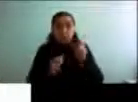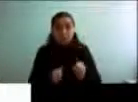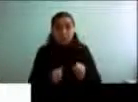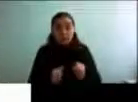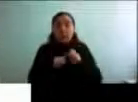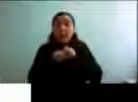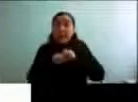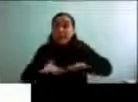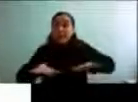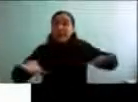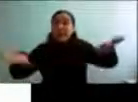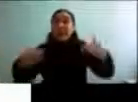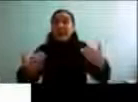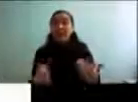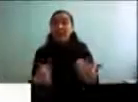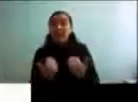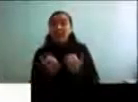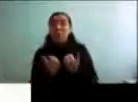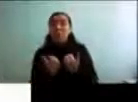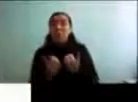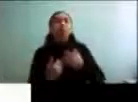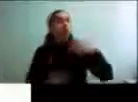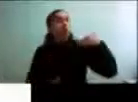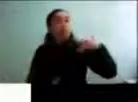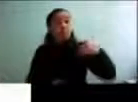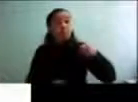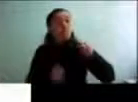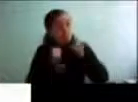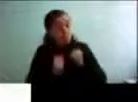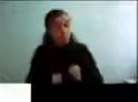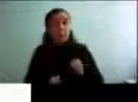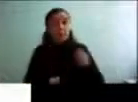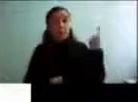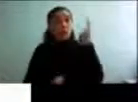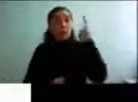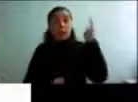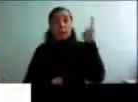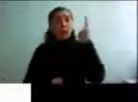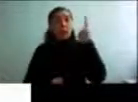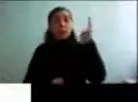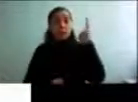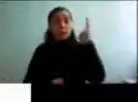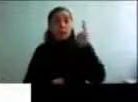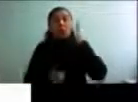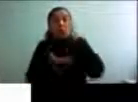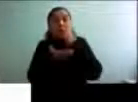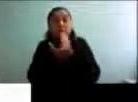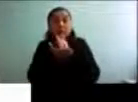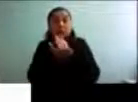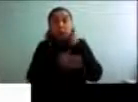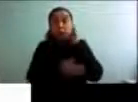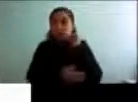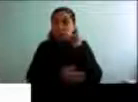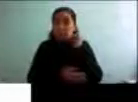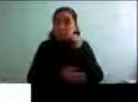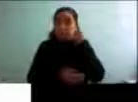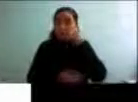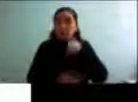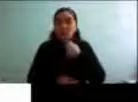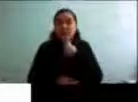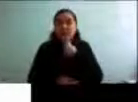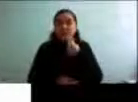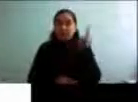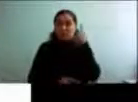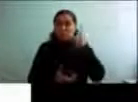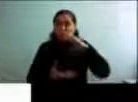apoyo, súper importante. Podemos ser autónomos y tomar nuestras propias decisiones, pero no vivimos solos en este